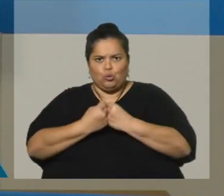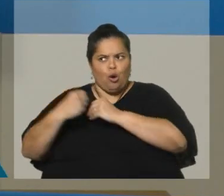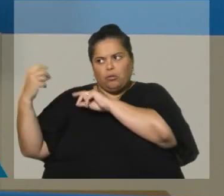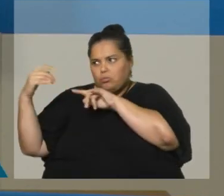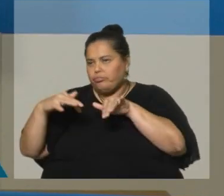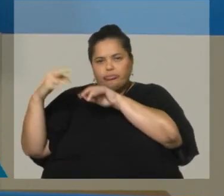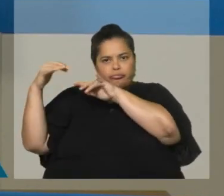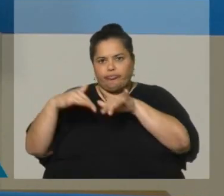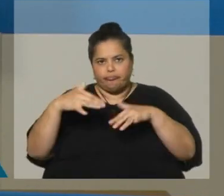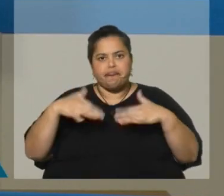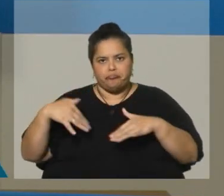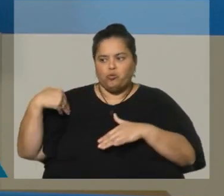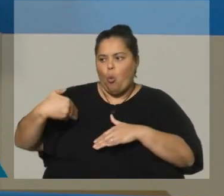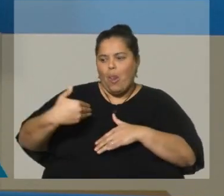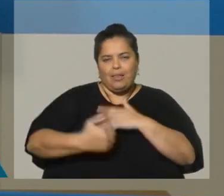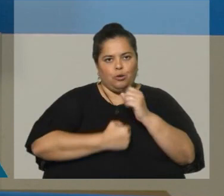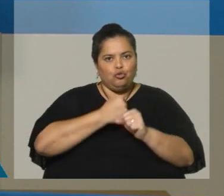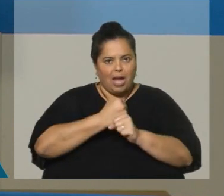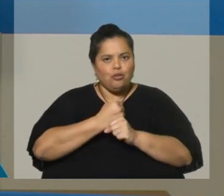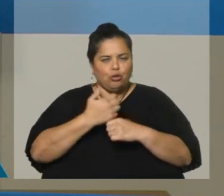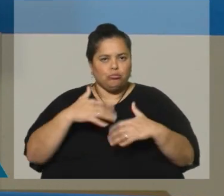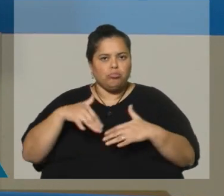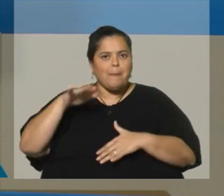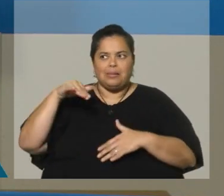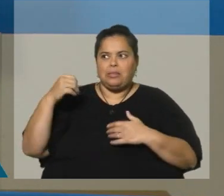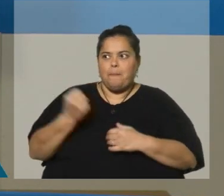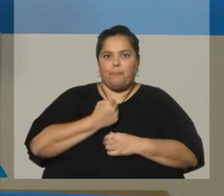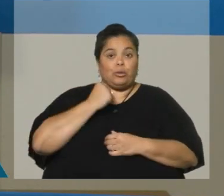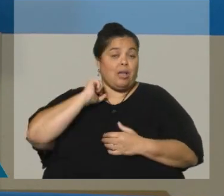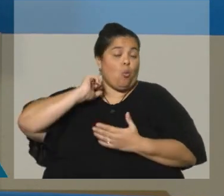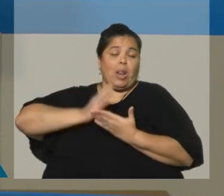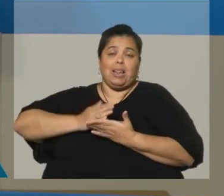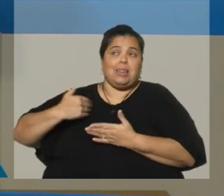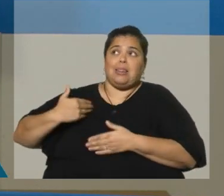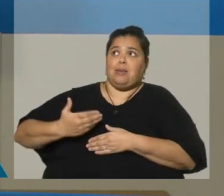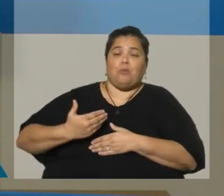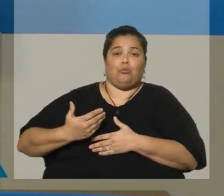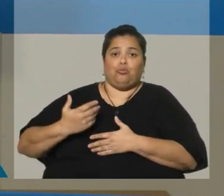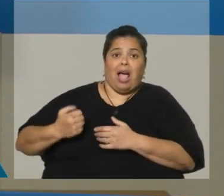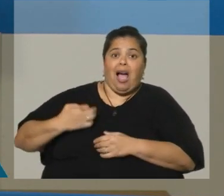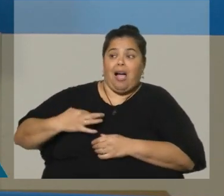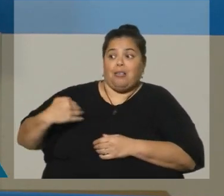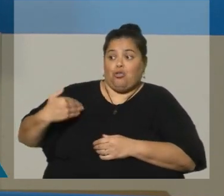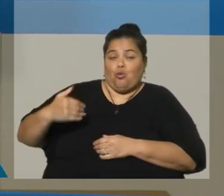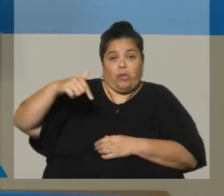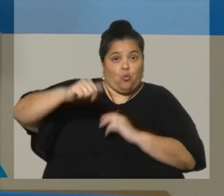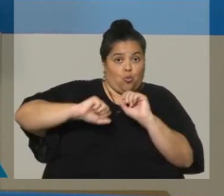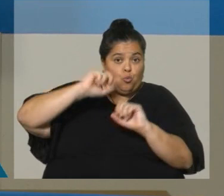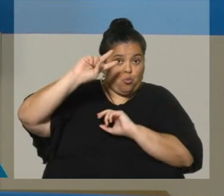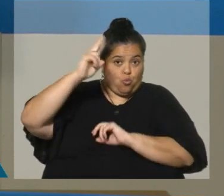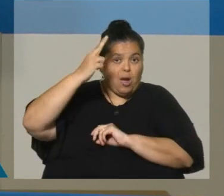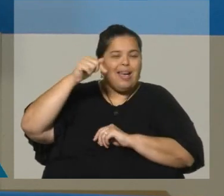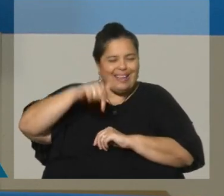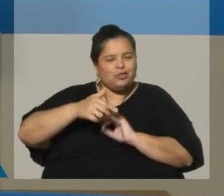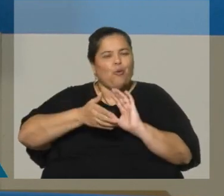importante en Uruguay en los últimos años, de los más importantes, al menos de las últimas décadas en Uruguay. Así que vamos a tener una